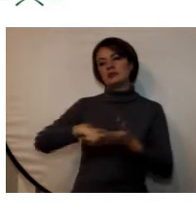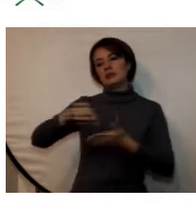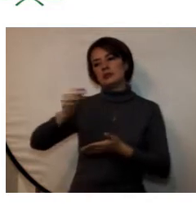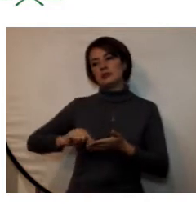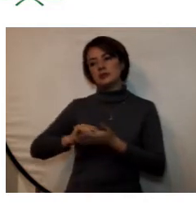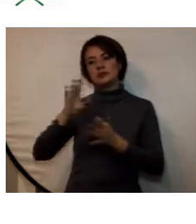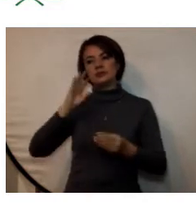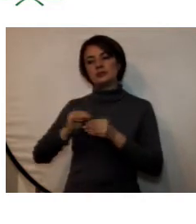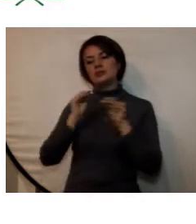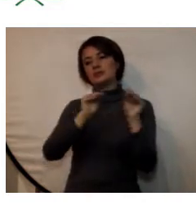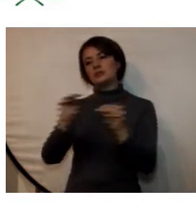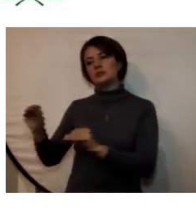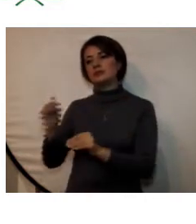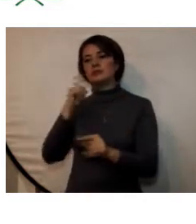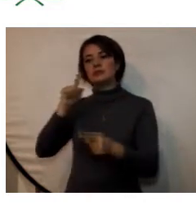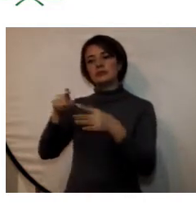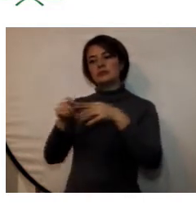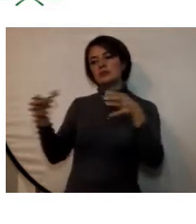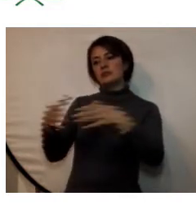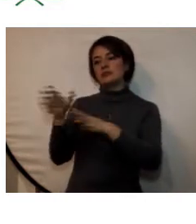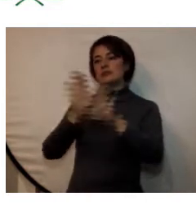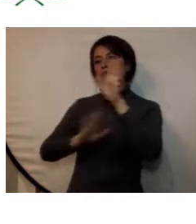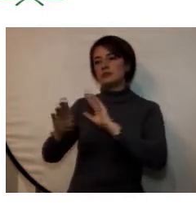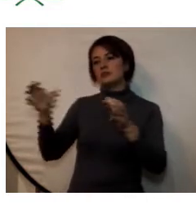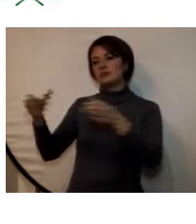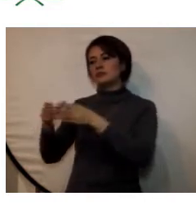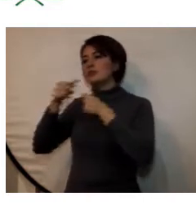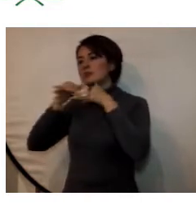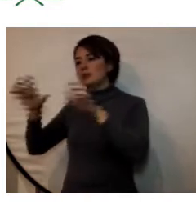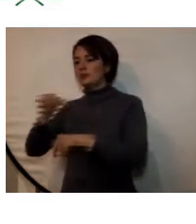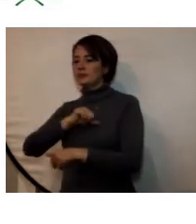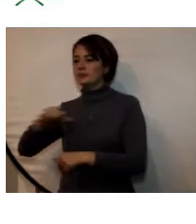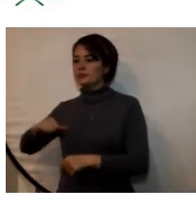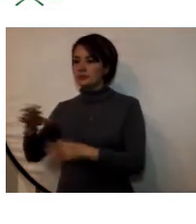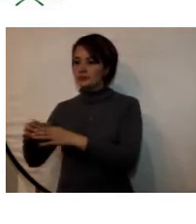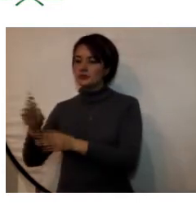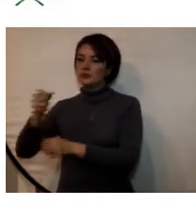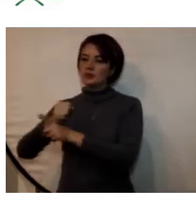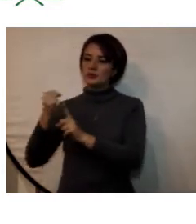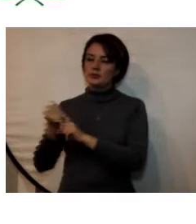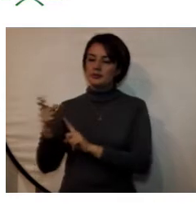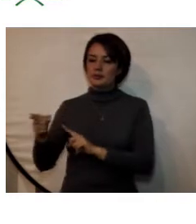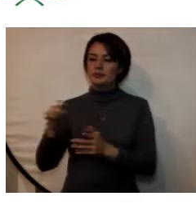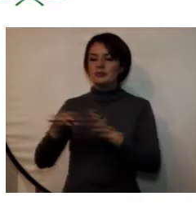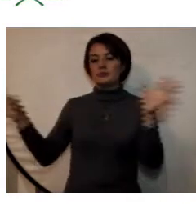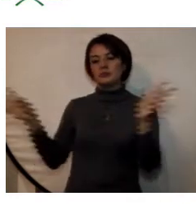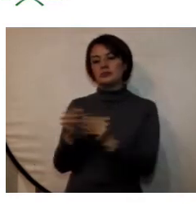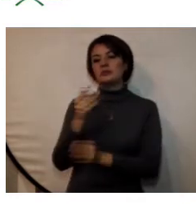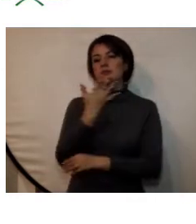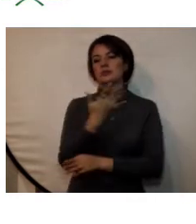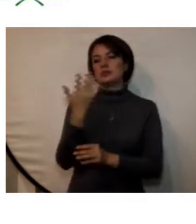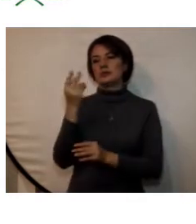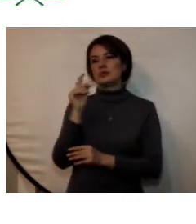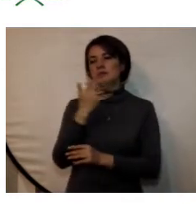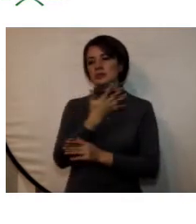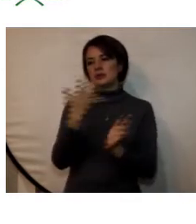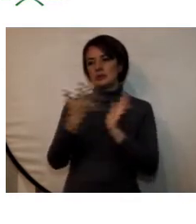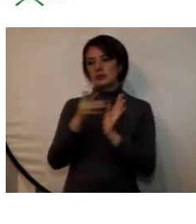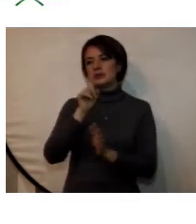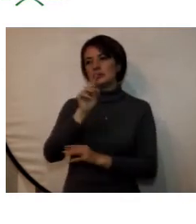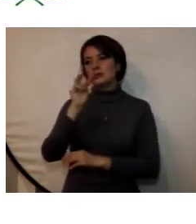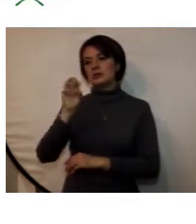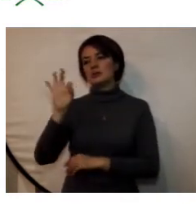capacitación dirigidos a sector defensa organizaciones públicas privadas y sociales registrando un total de 5.183 estudiantes